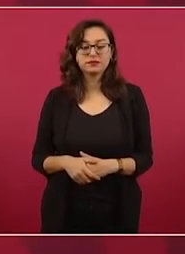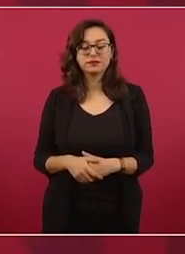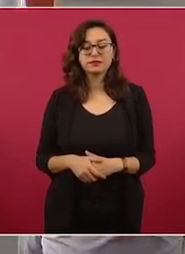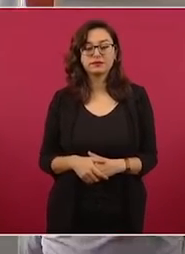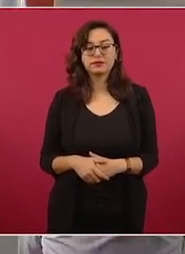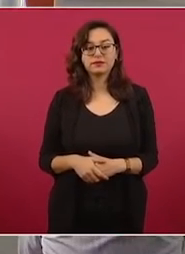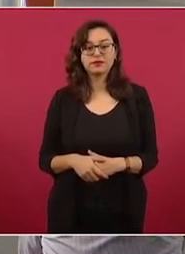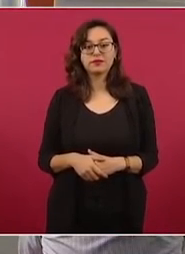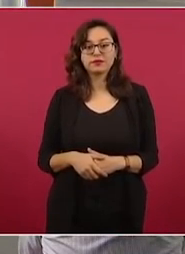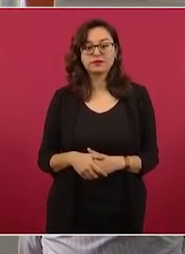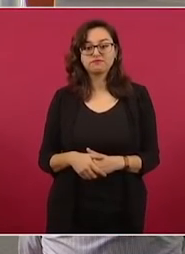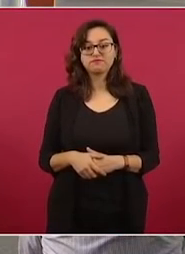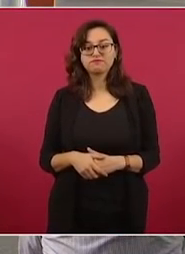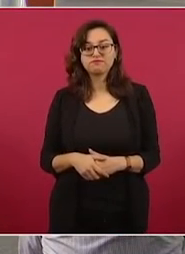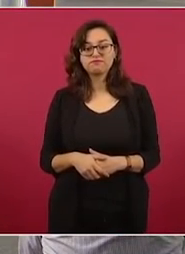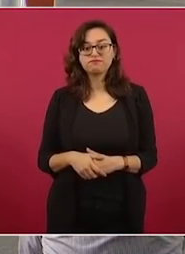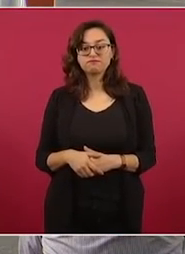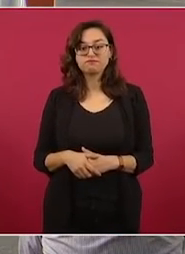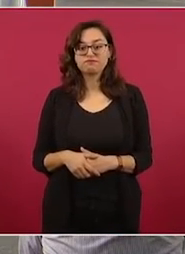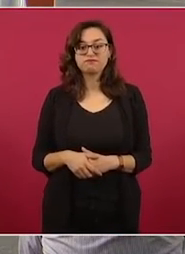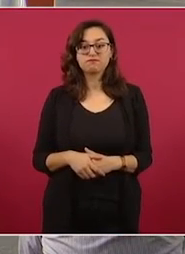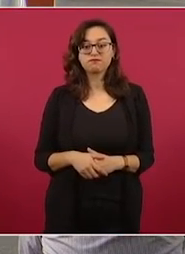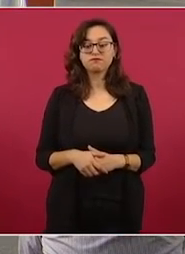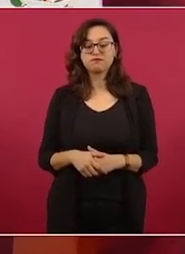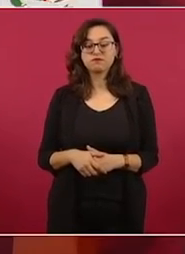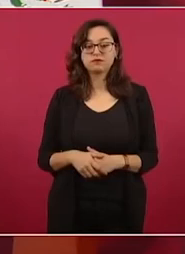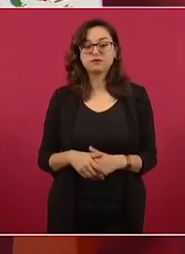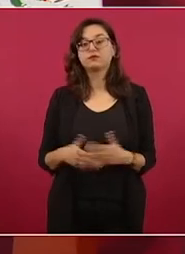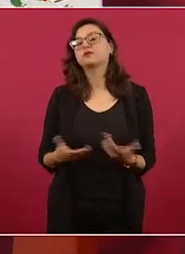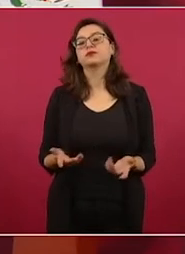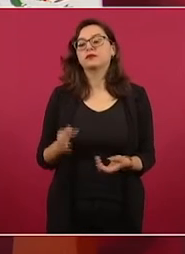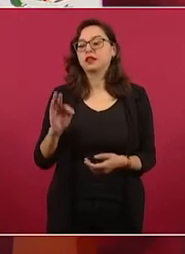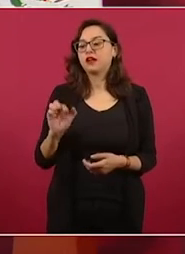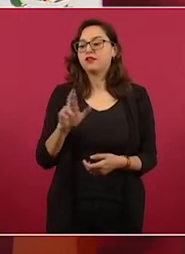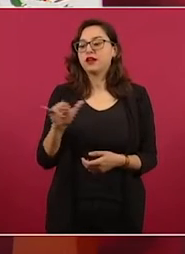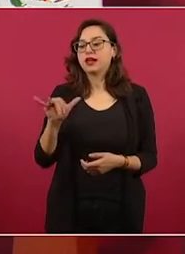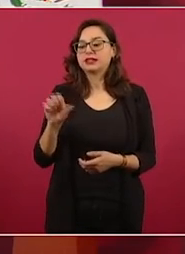Pedro Ferriz, papá,